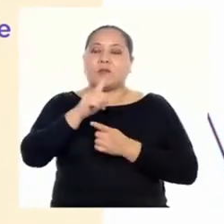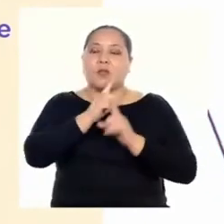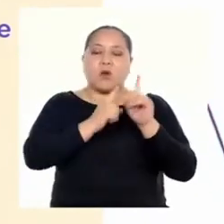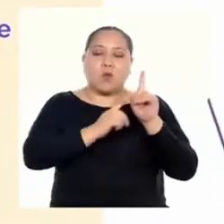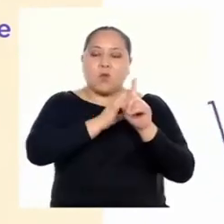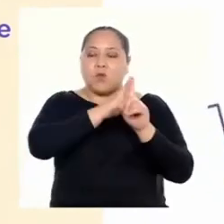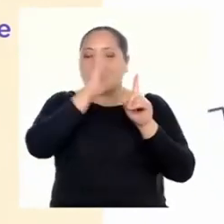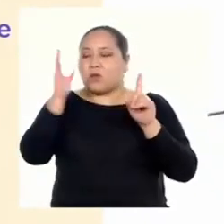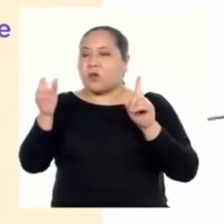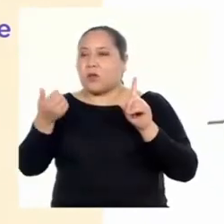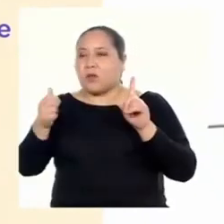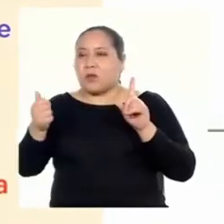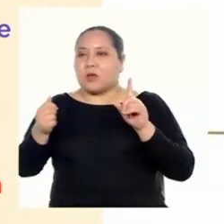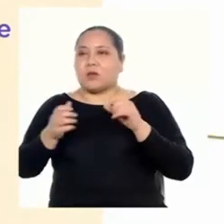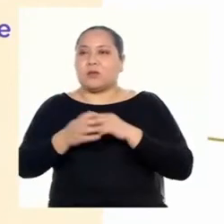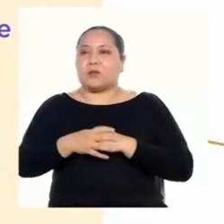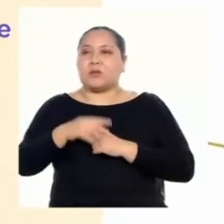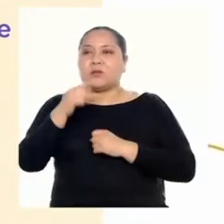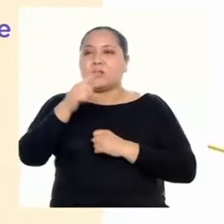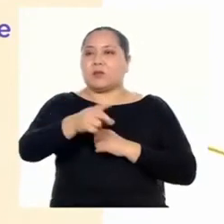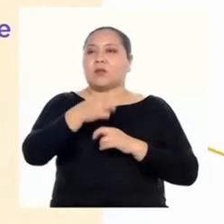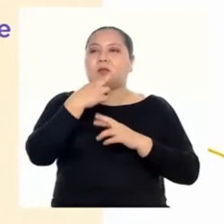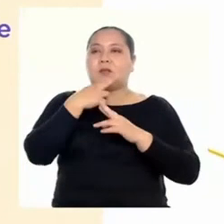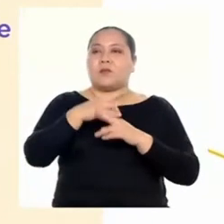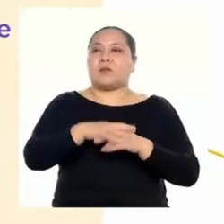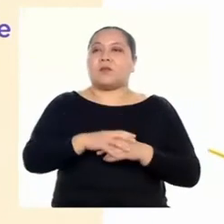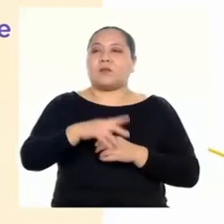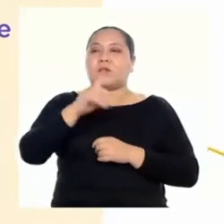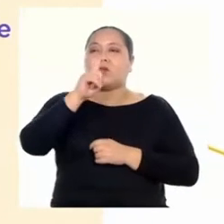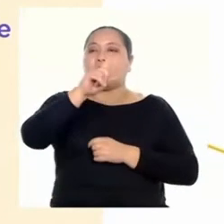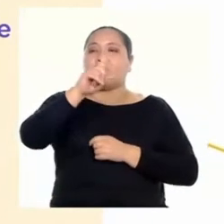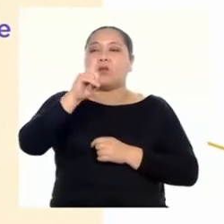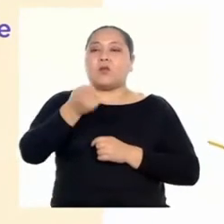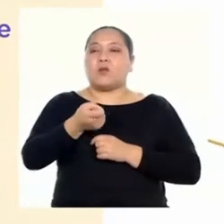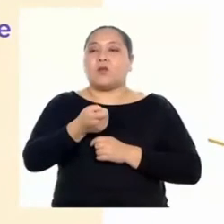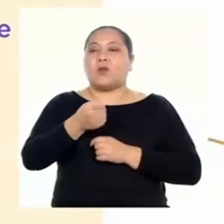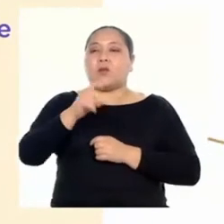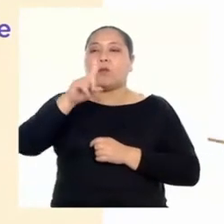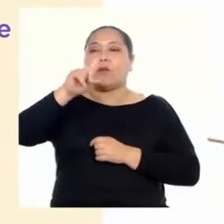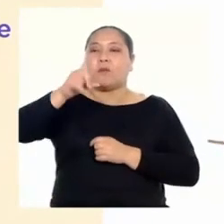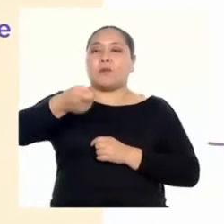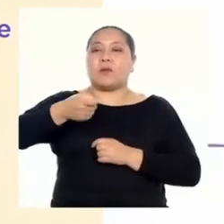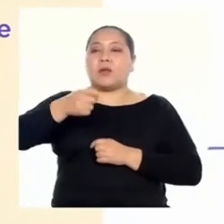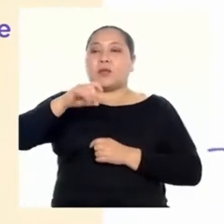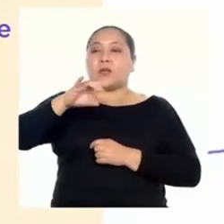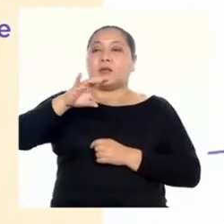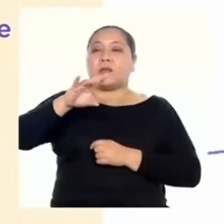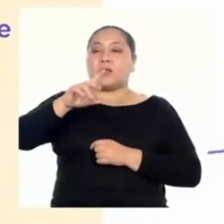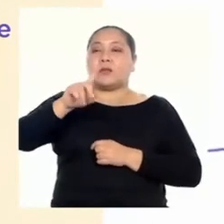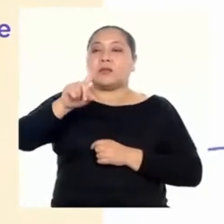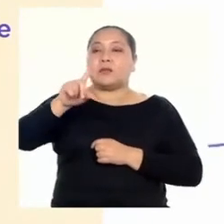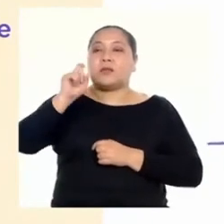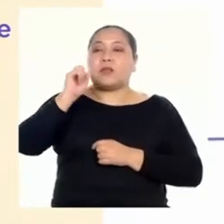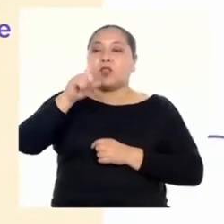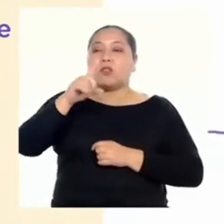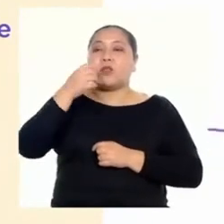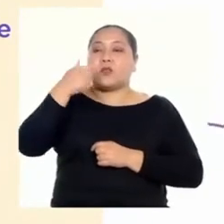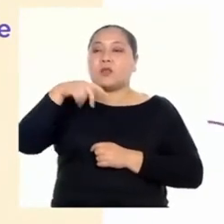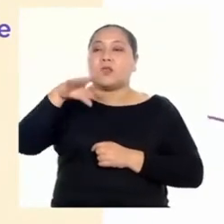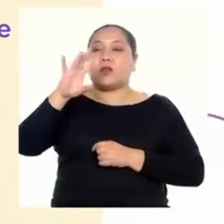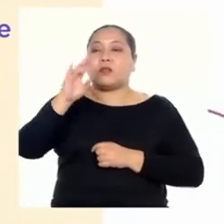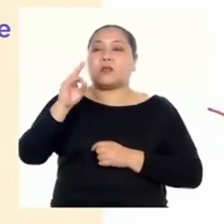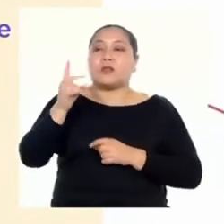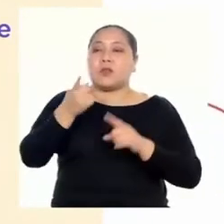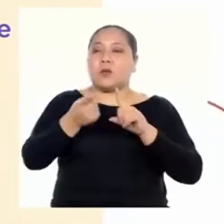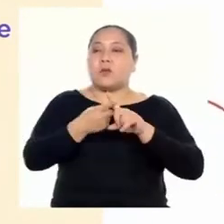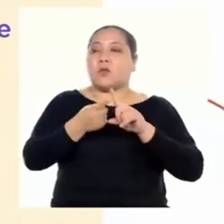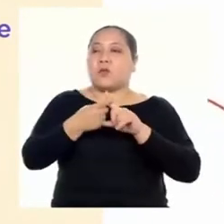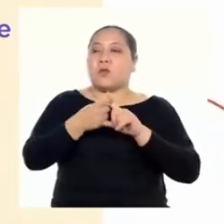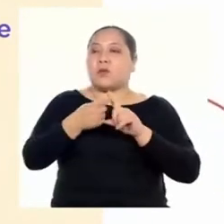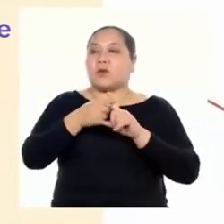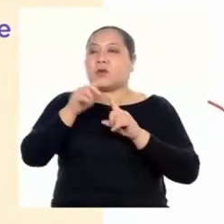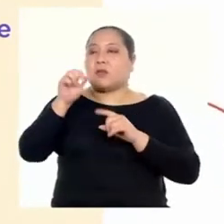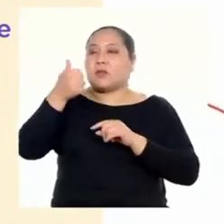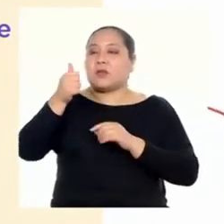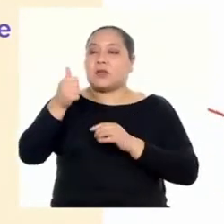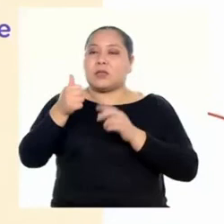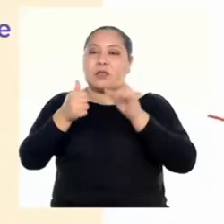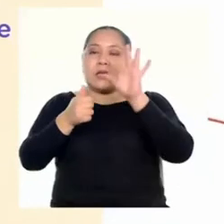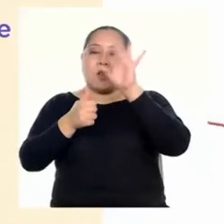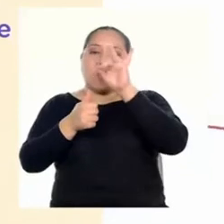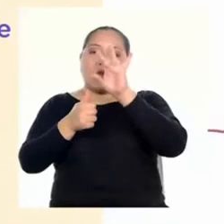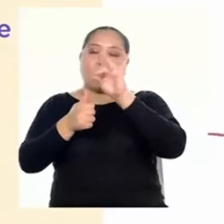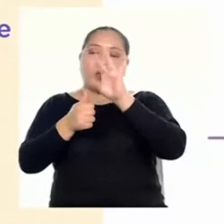1 y 10. Por lo que el resultado es 1,117 por 10 elevado a la octava.